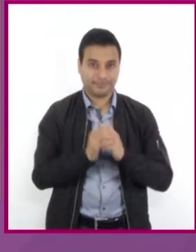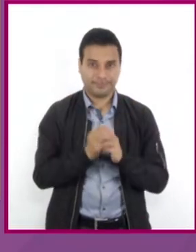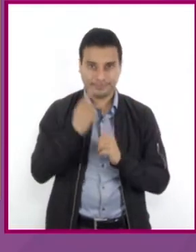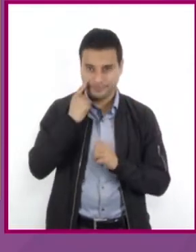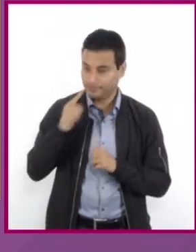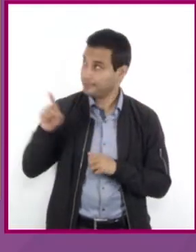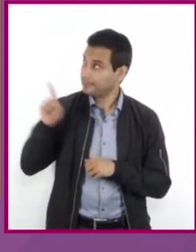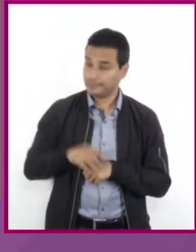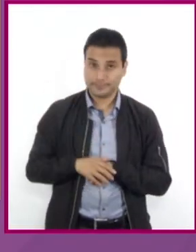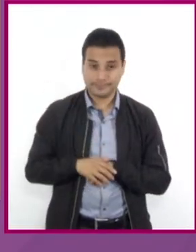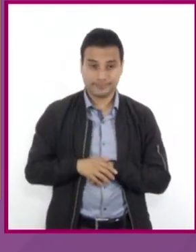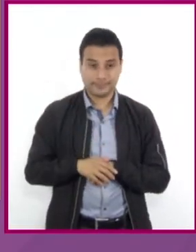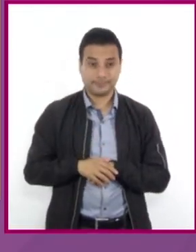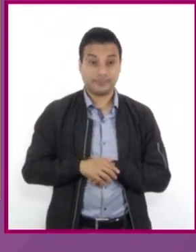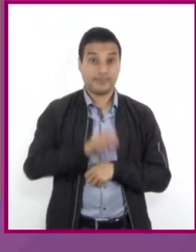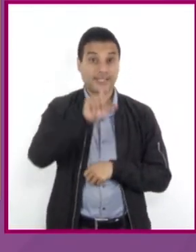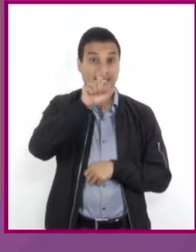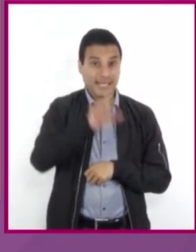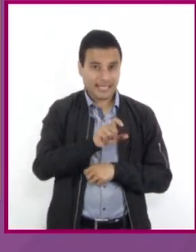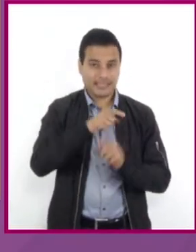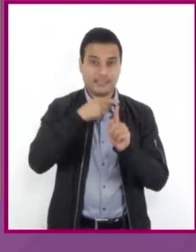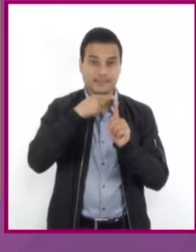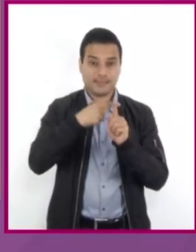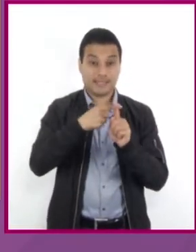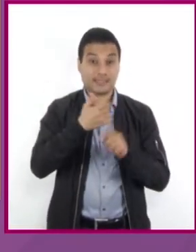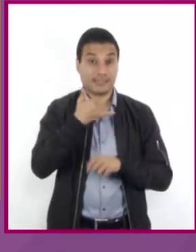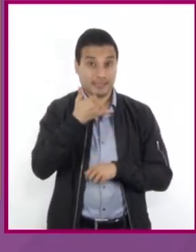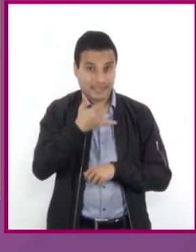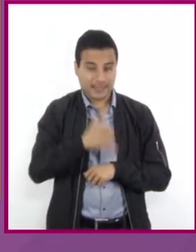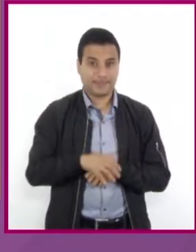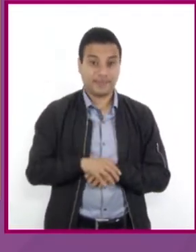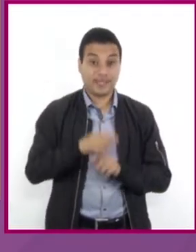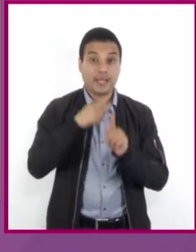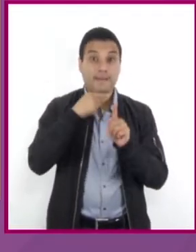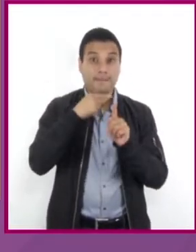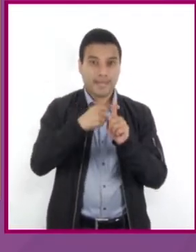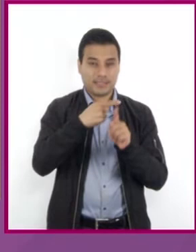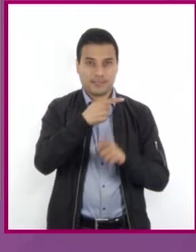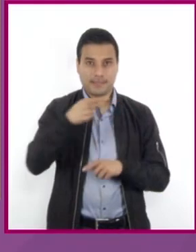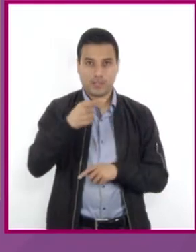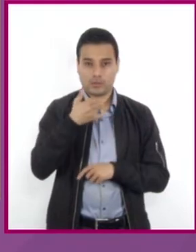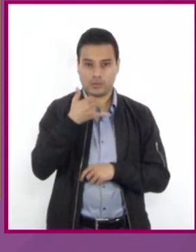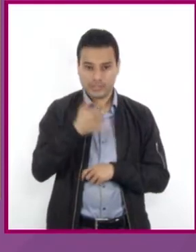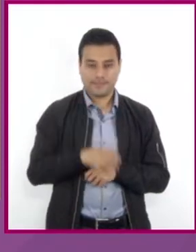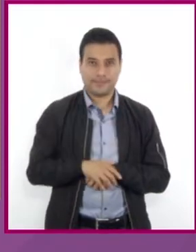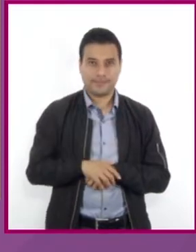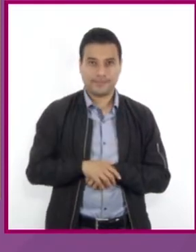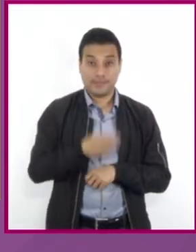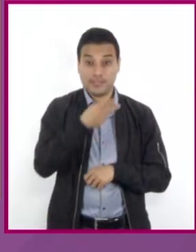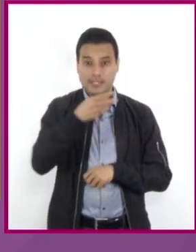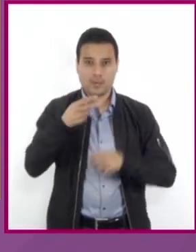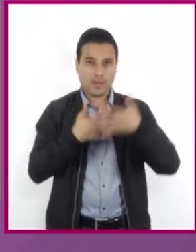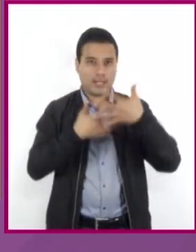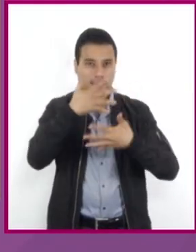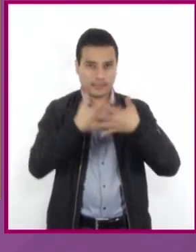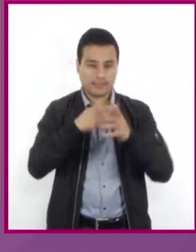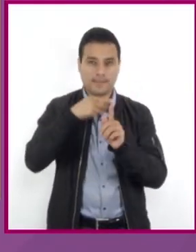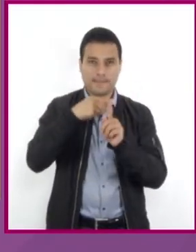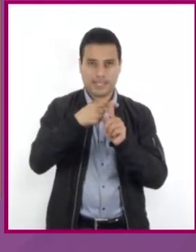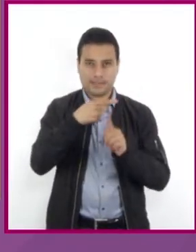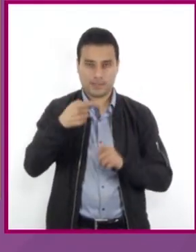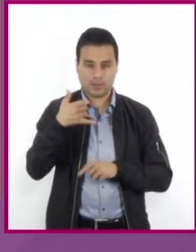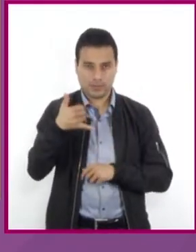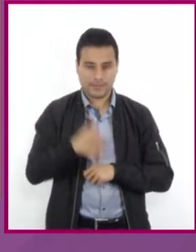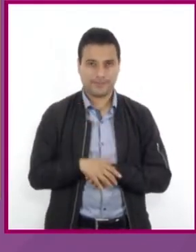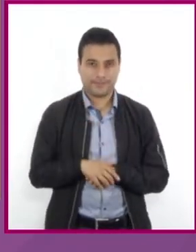1X más 1Y más Y negativo, que es igual a 15, más Y negativo. De tal forma que